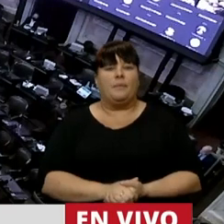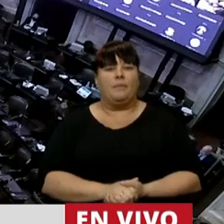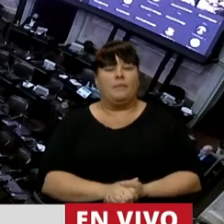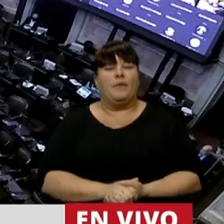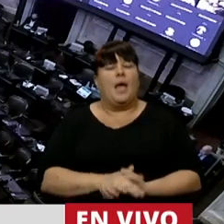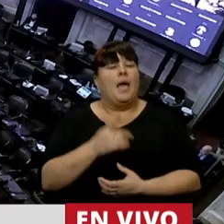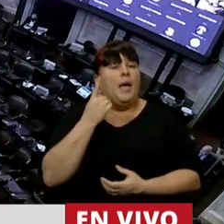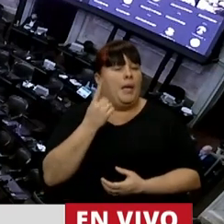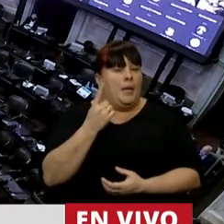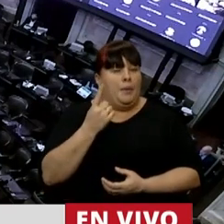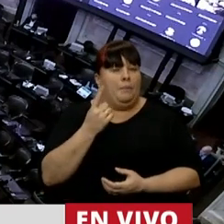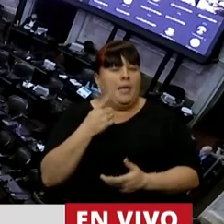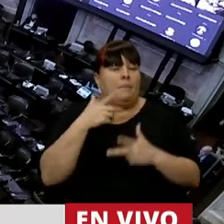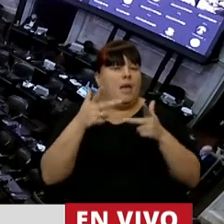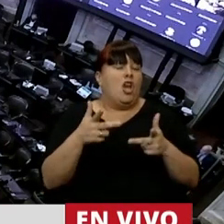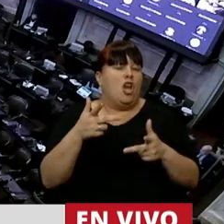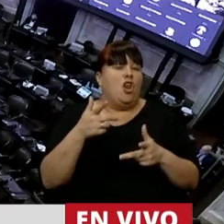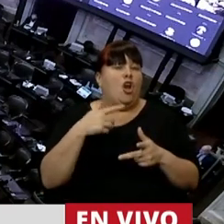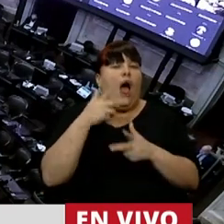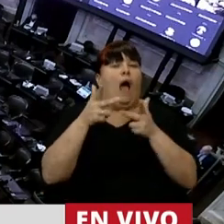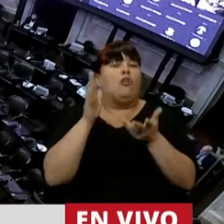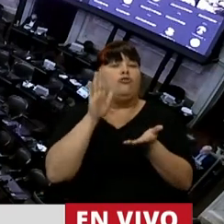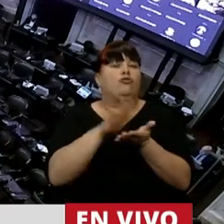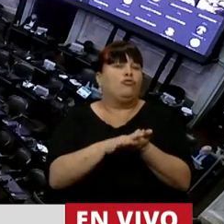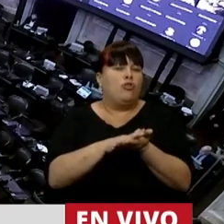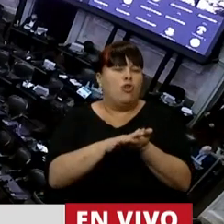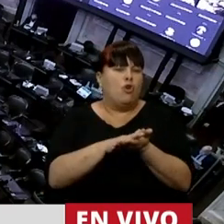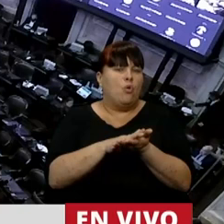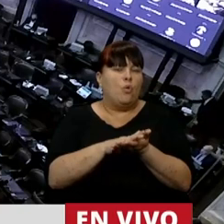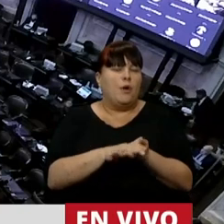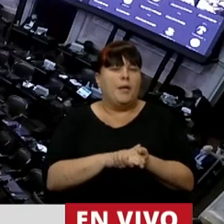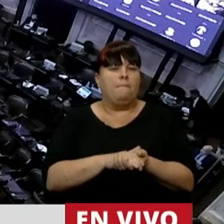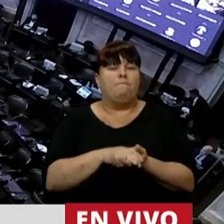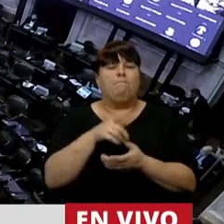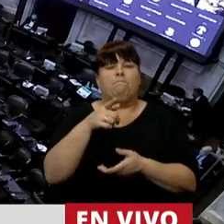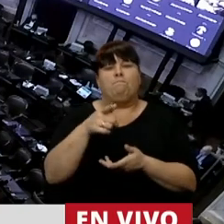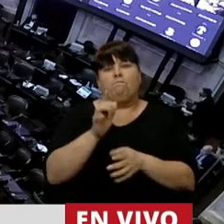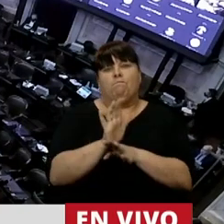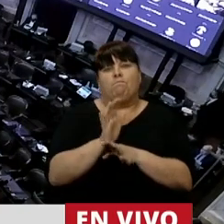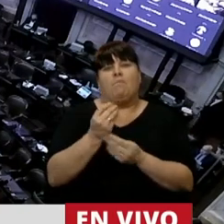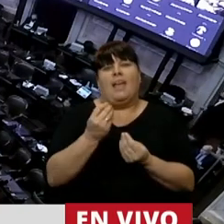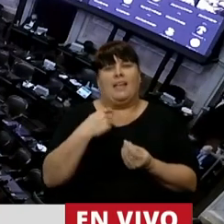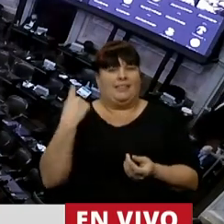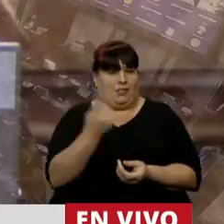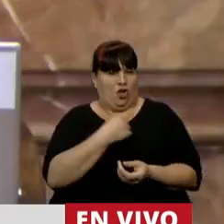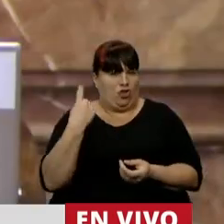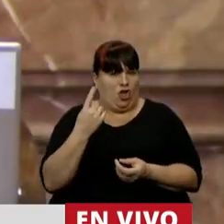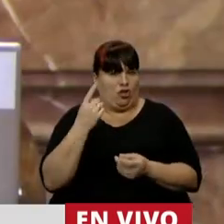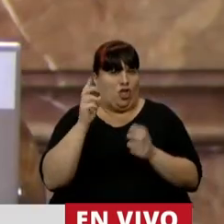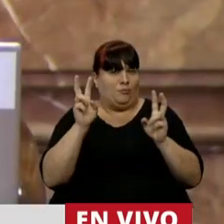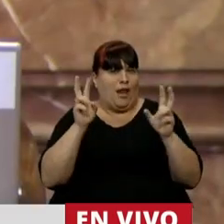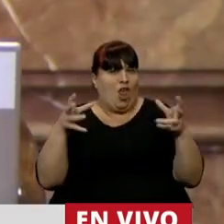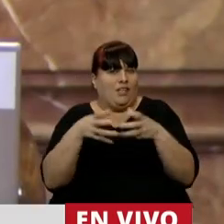En primer lugar, quiero referirme a lo que significa para nosotros los